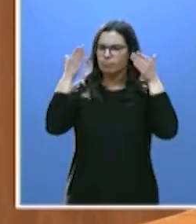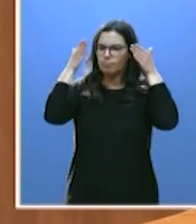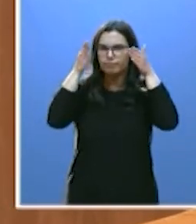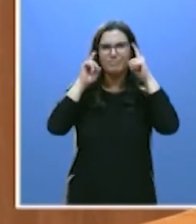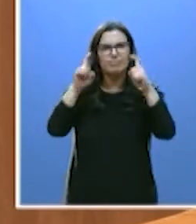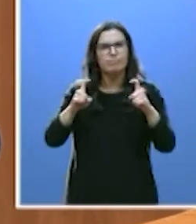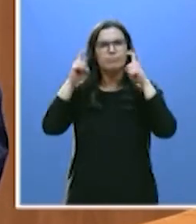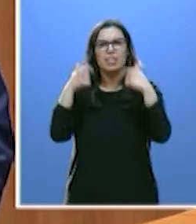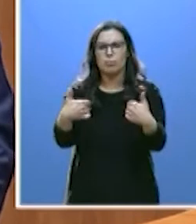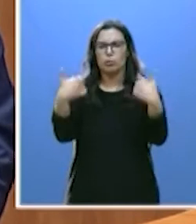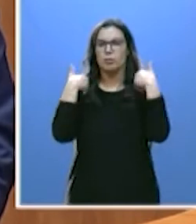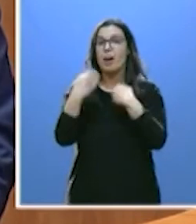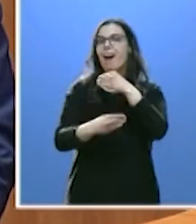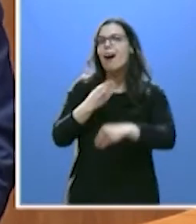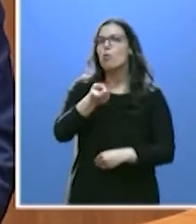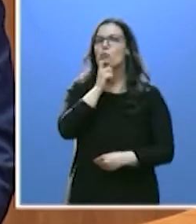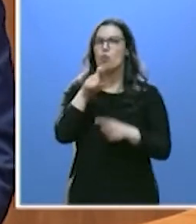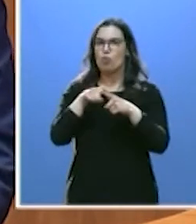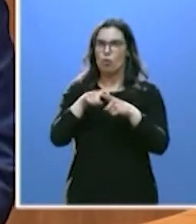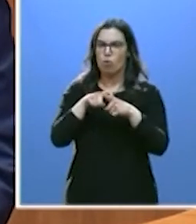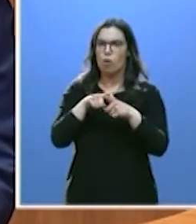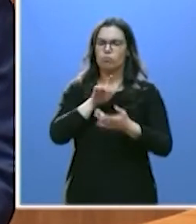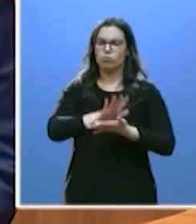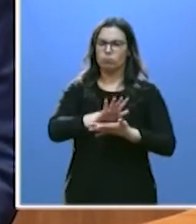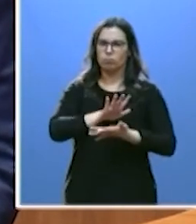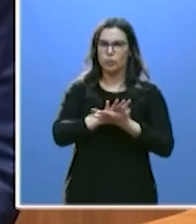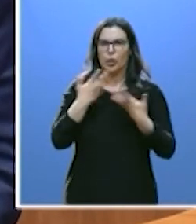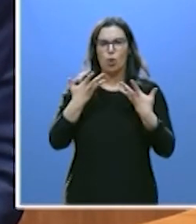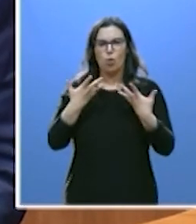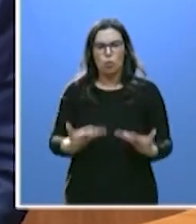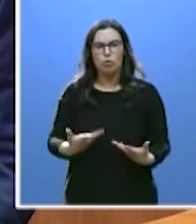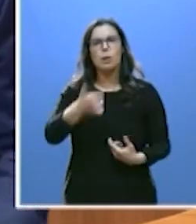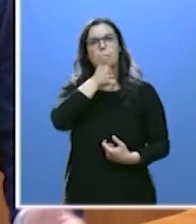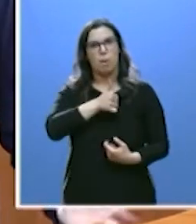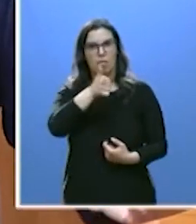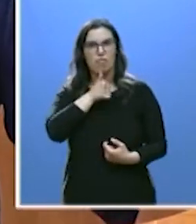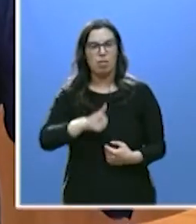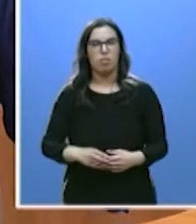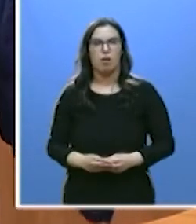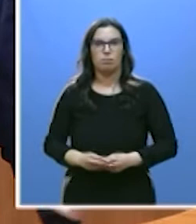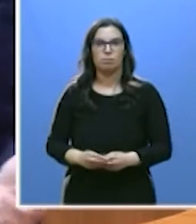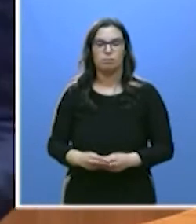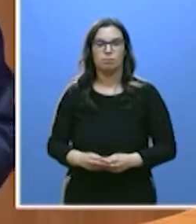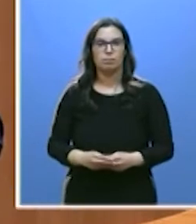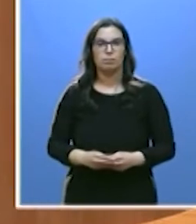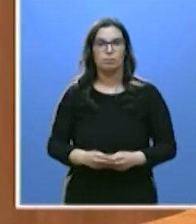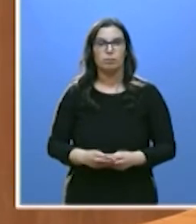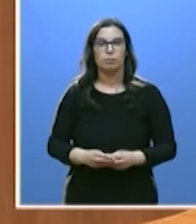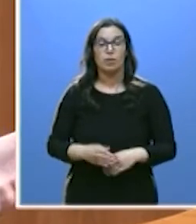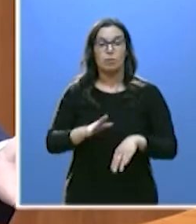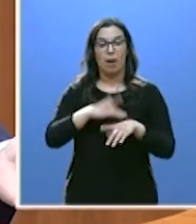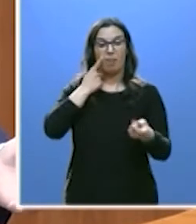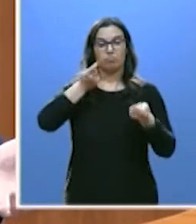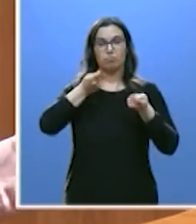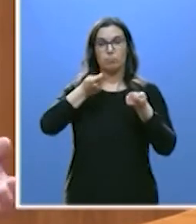con serenidad, contemplanza y con paciencia para dirigir las políticas con el